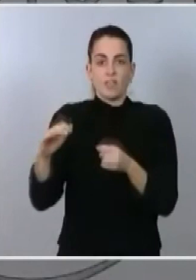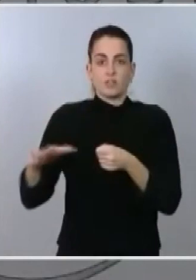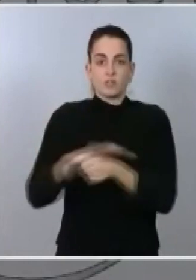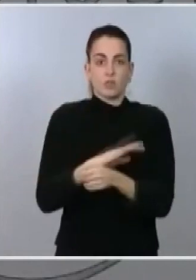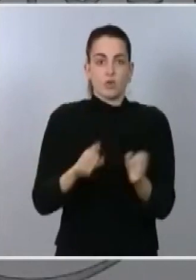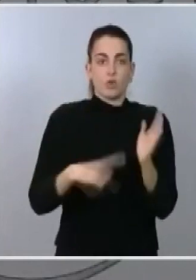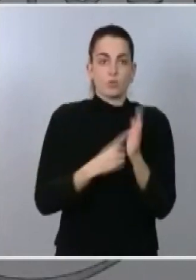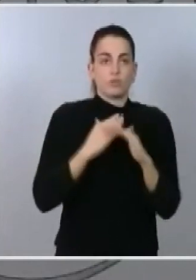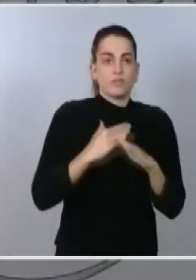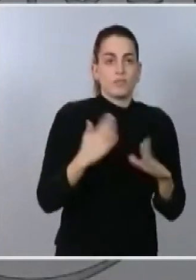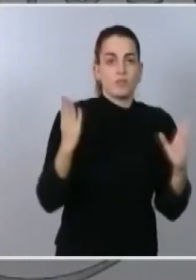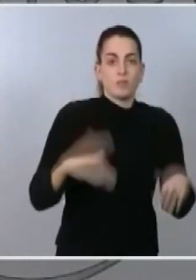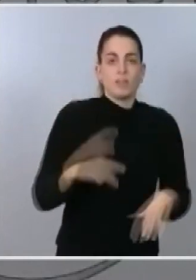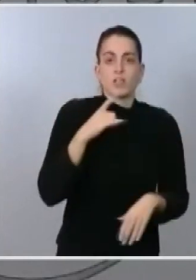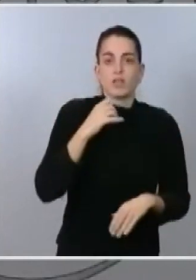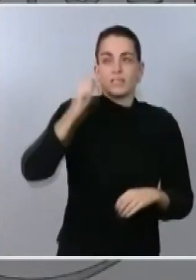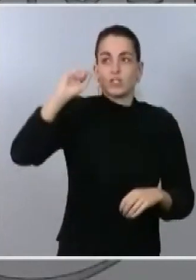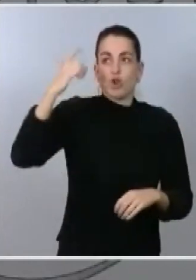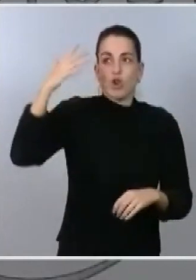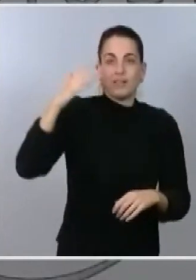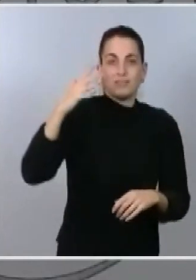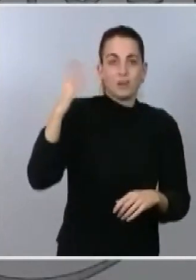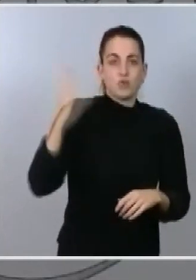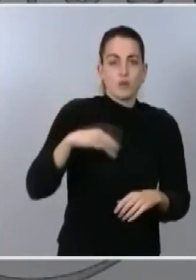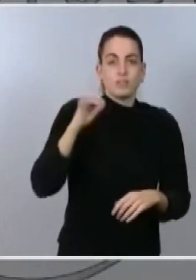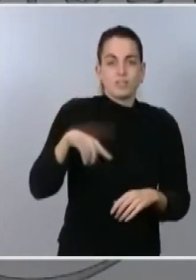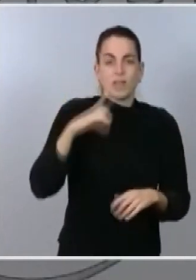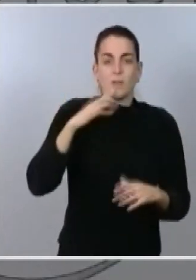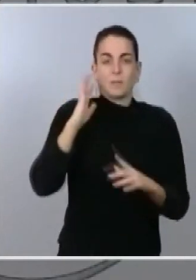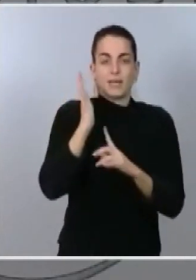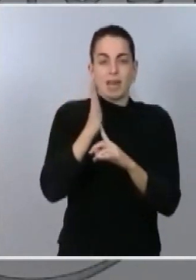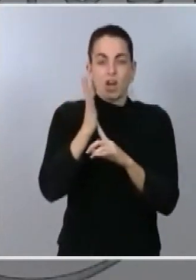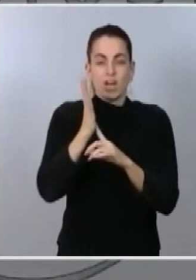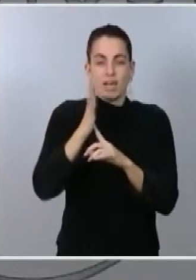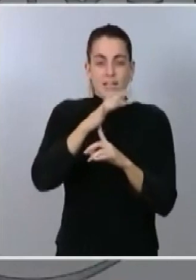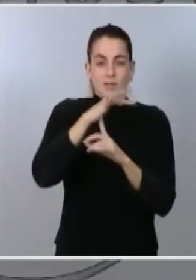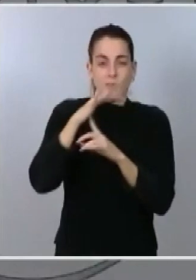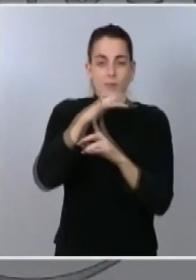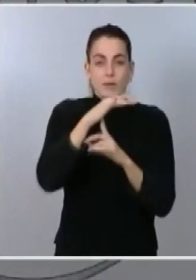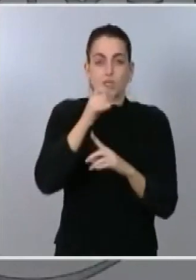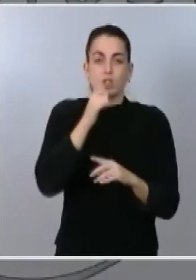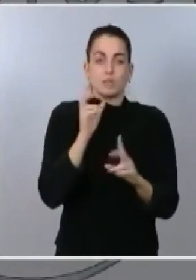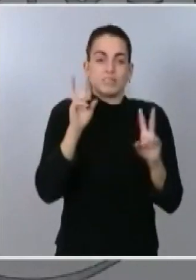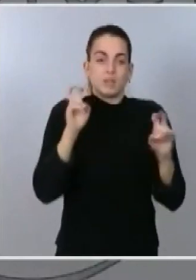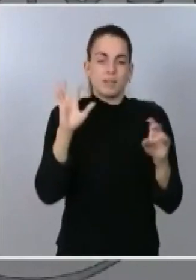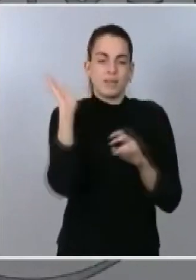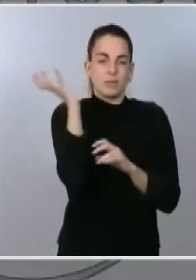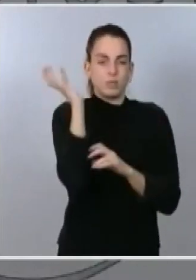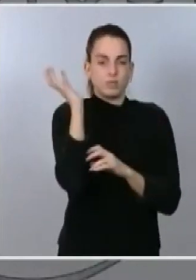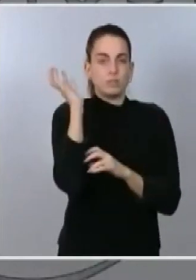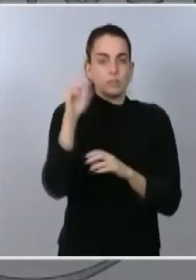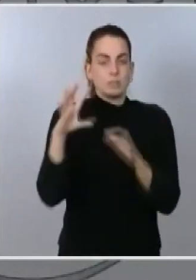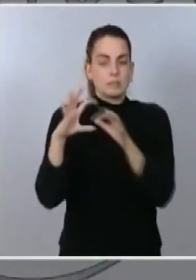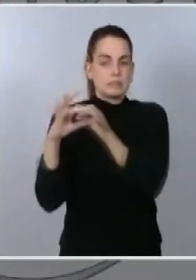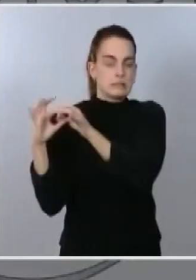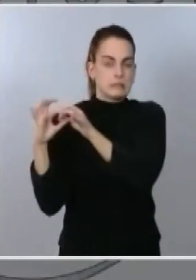concretamente la energía solar o las energías eólicas, por cuestiones también climatológicas. Y, por tanto, estamos hablando